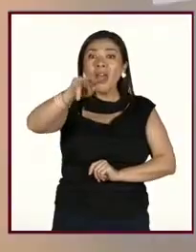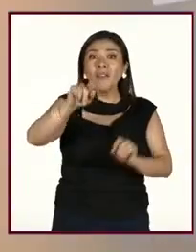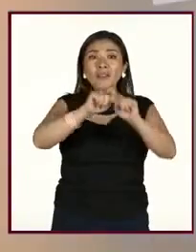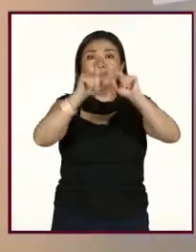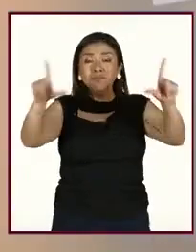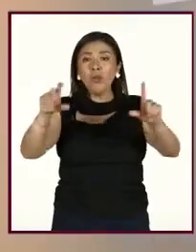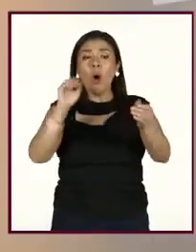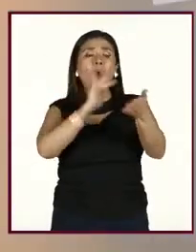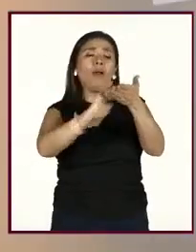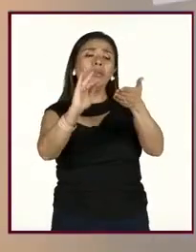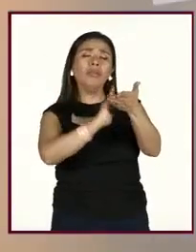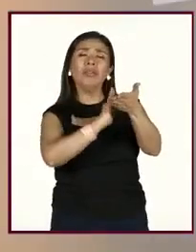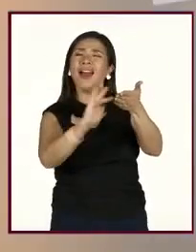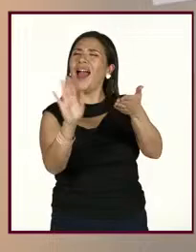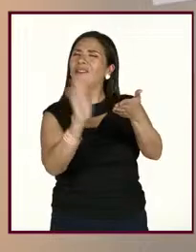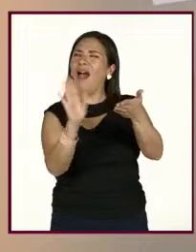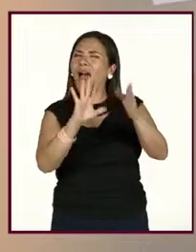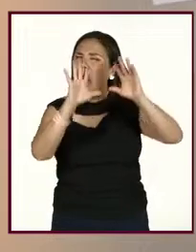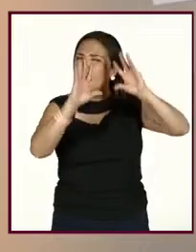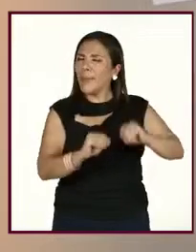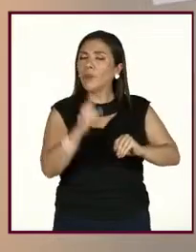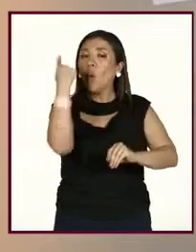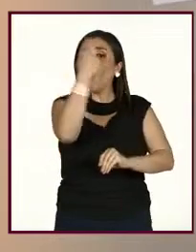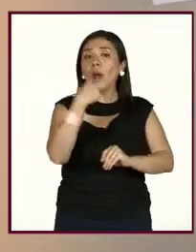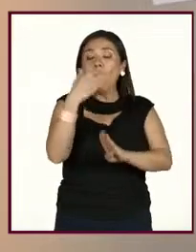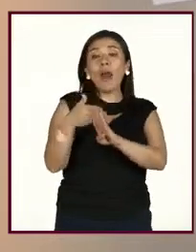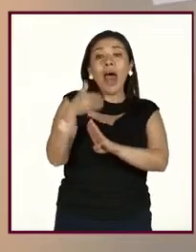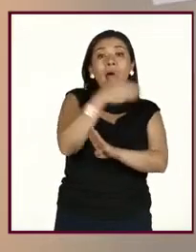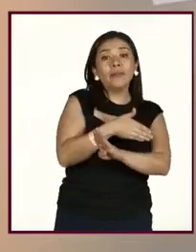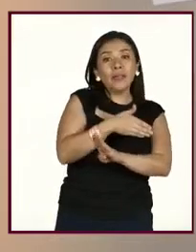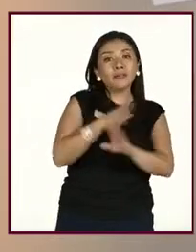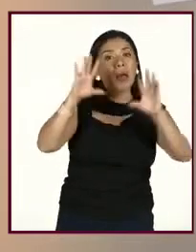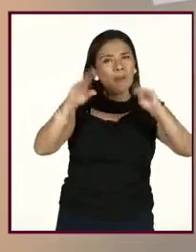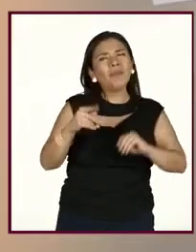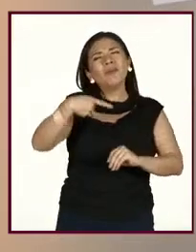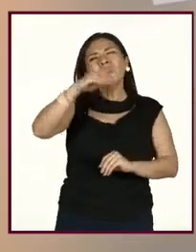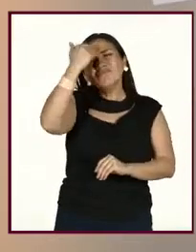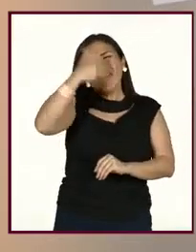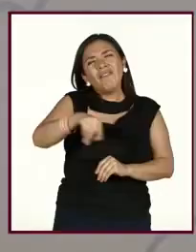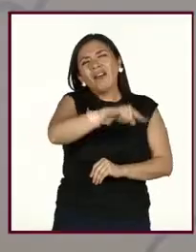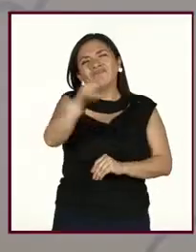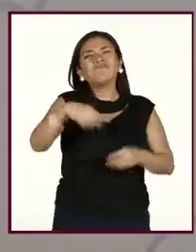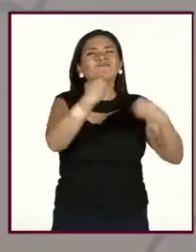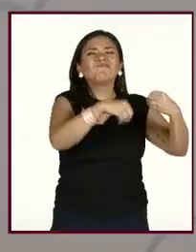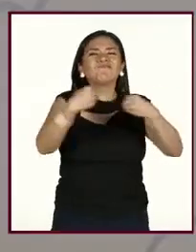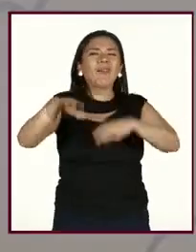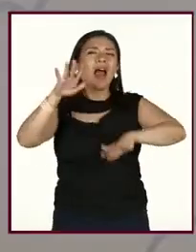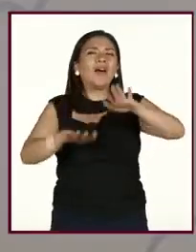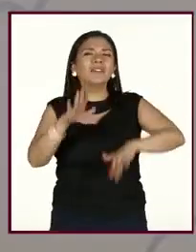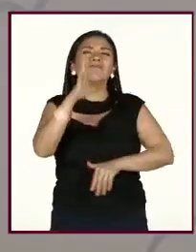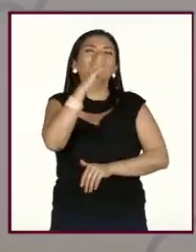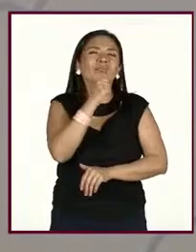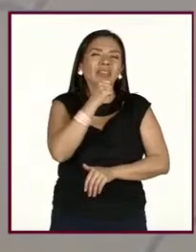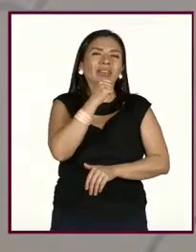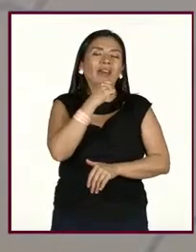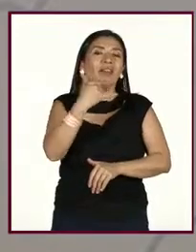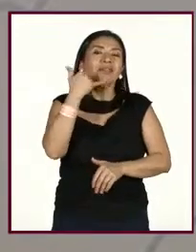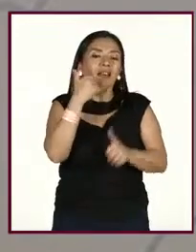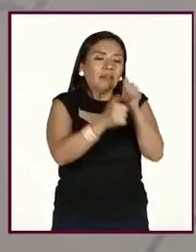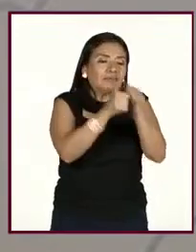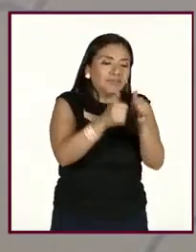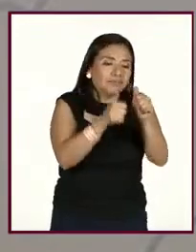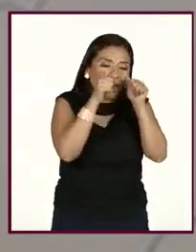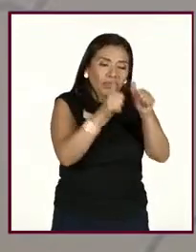móviles, se recomienda una hora antes. Pero, bueno, sabemos que por las actividades y todo, igual a veces estar ahí en el celular